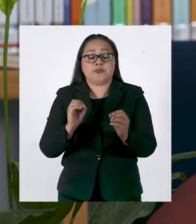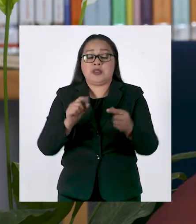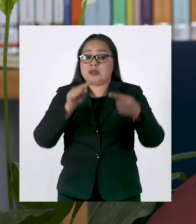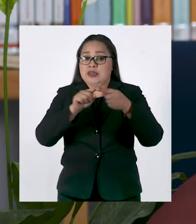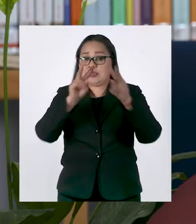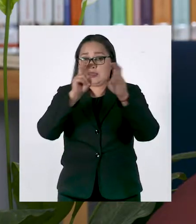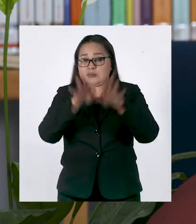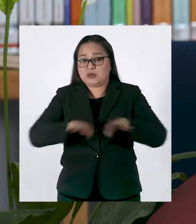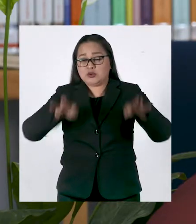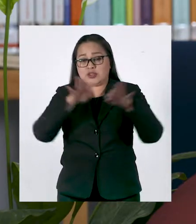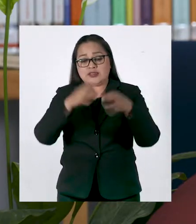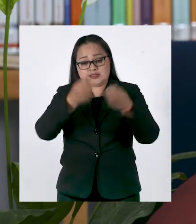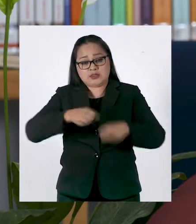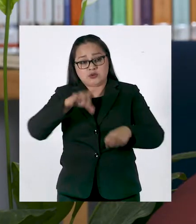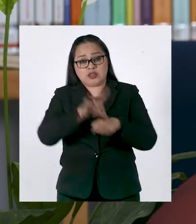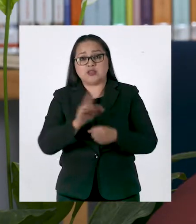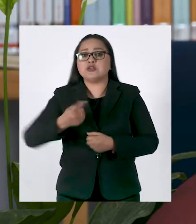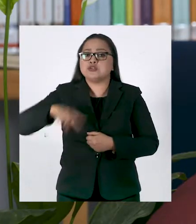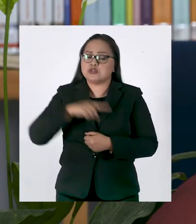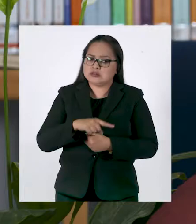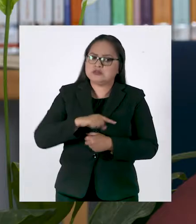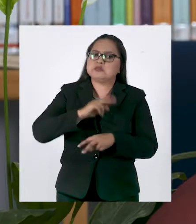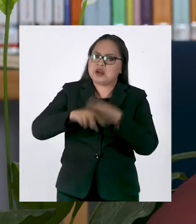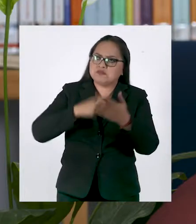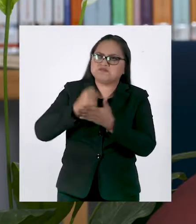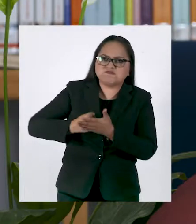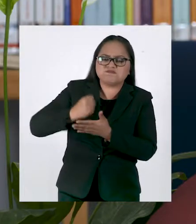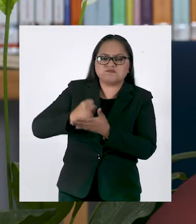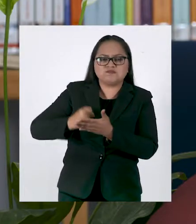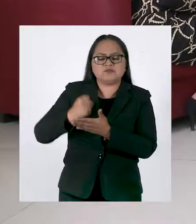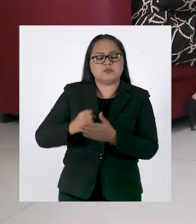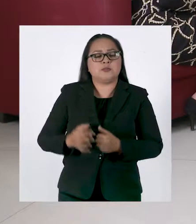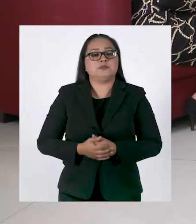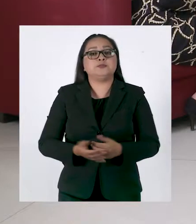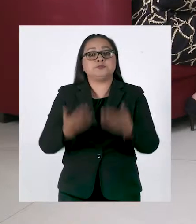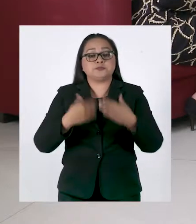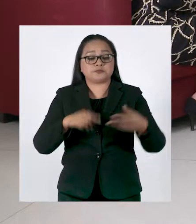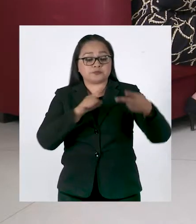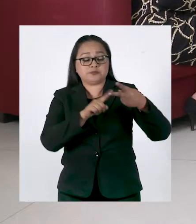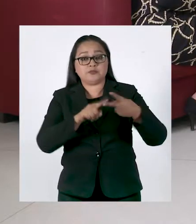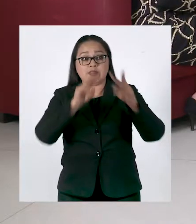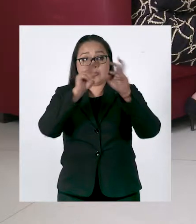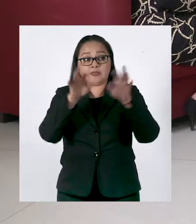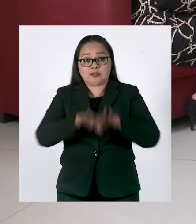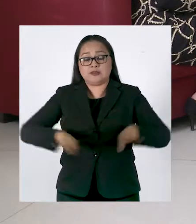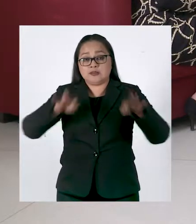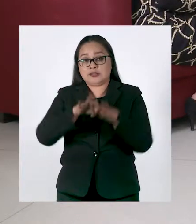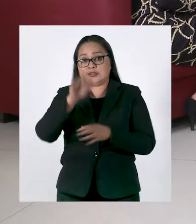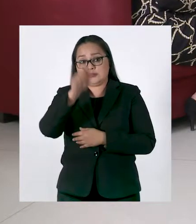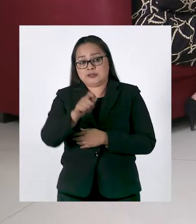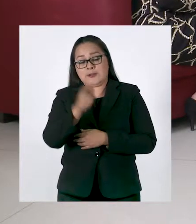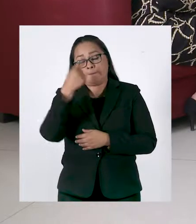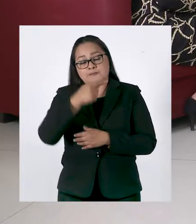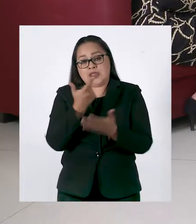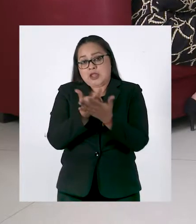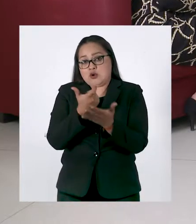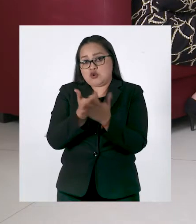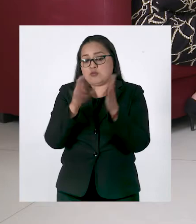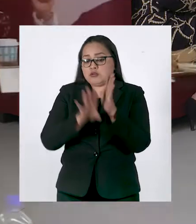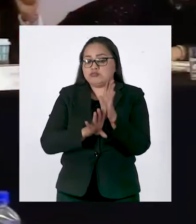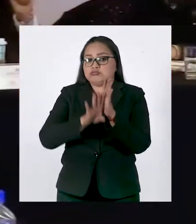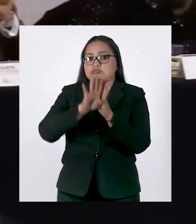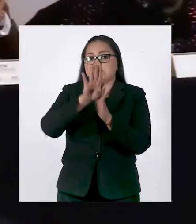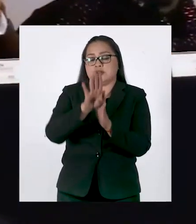seguridad es el primer tema y es un tema en el que nosotros vamos a insistir. El segundo tema que para nosotros es fundamental es que haya